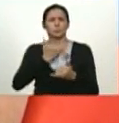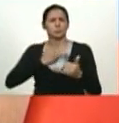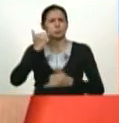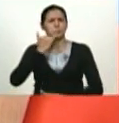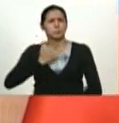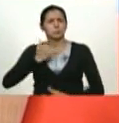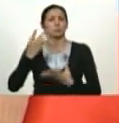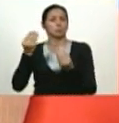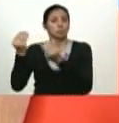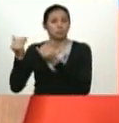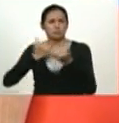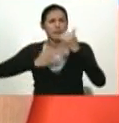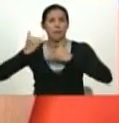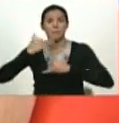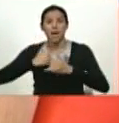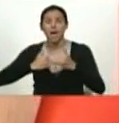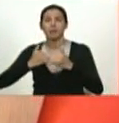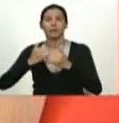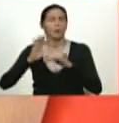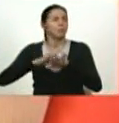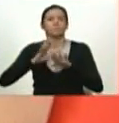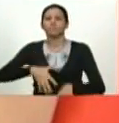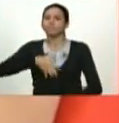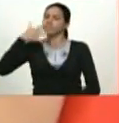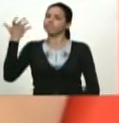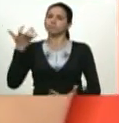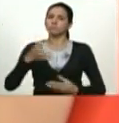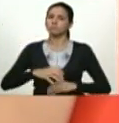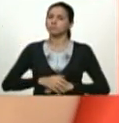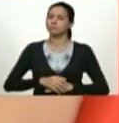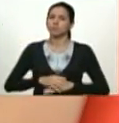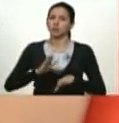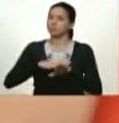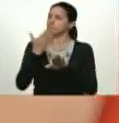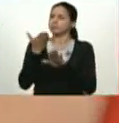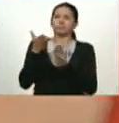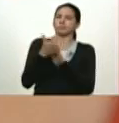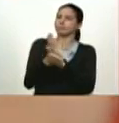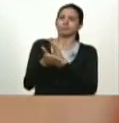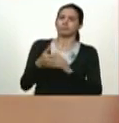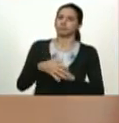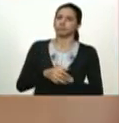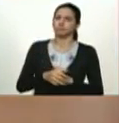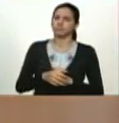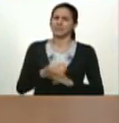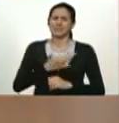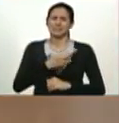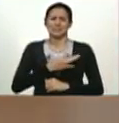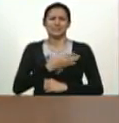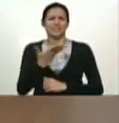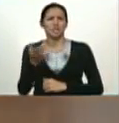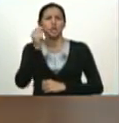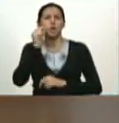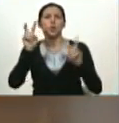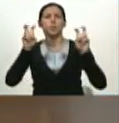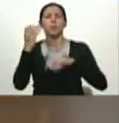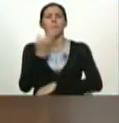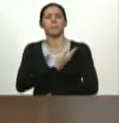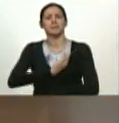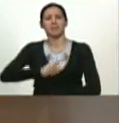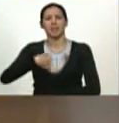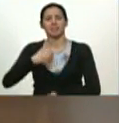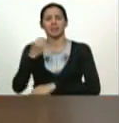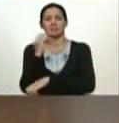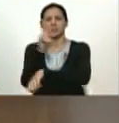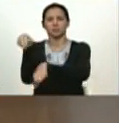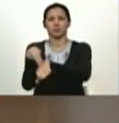de indignación por lo que ha hecho el señor Ramos Alud con nuestro libertador Simón